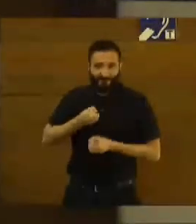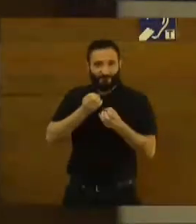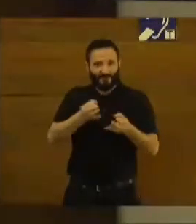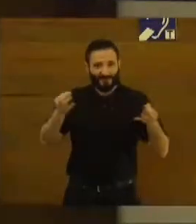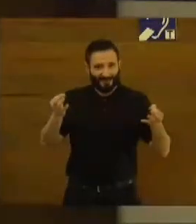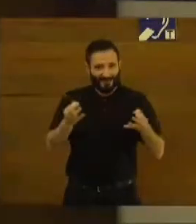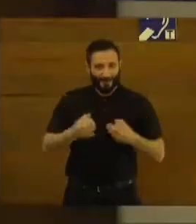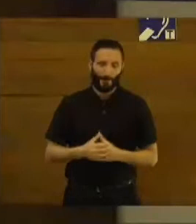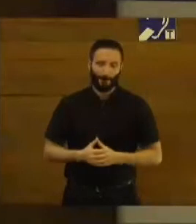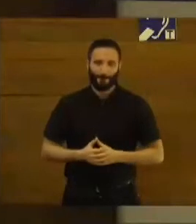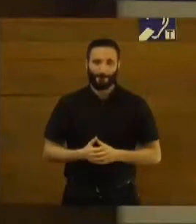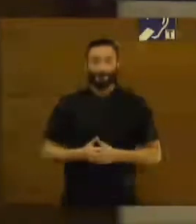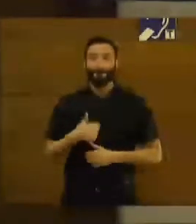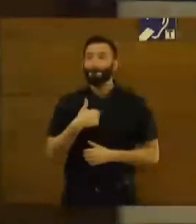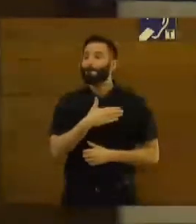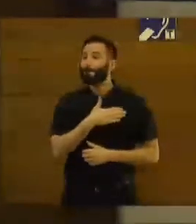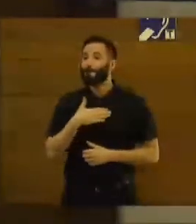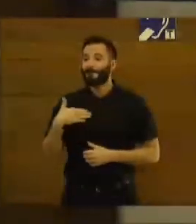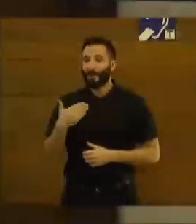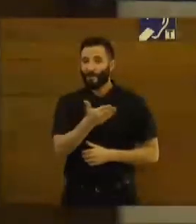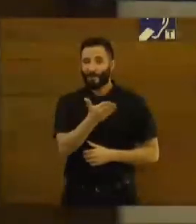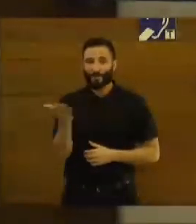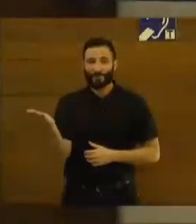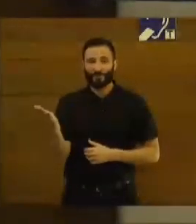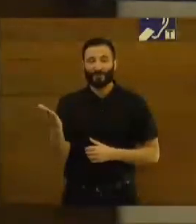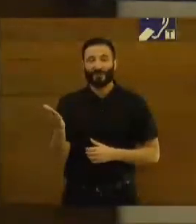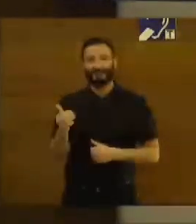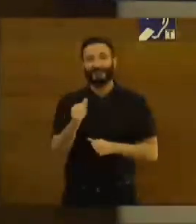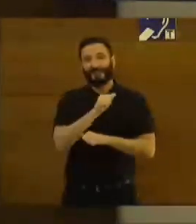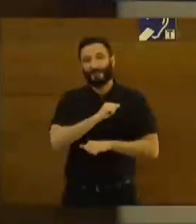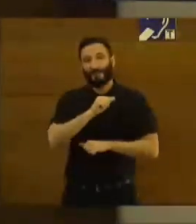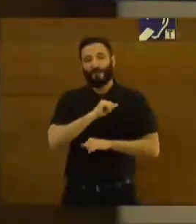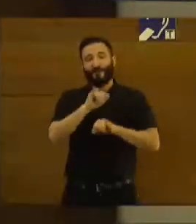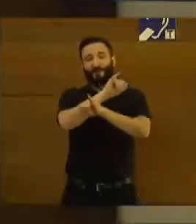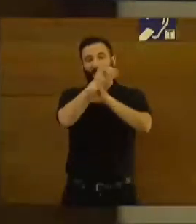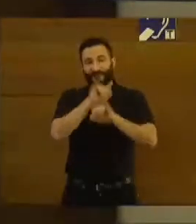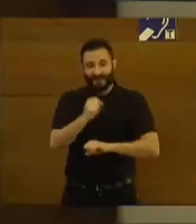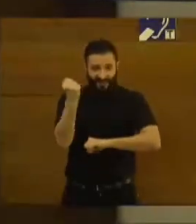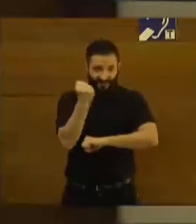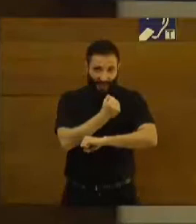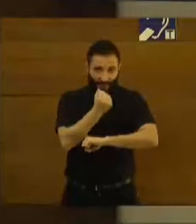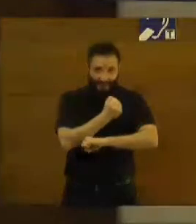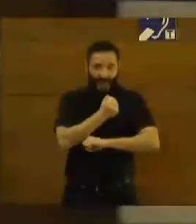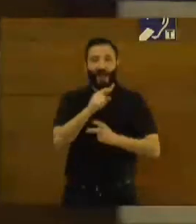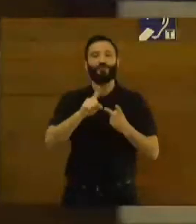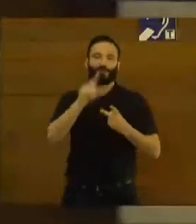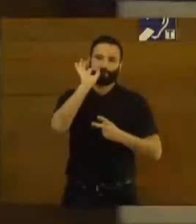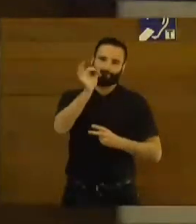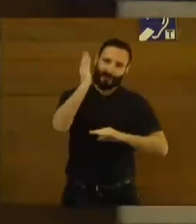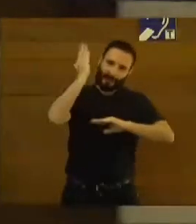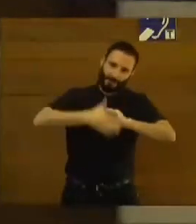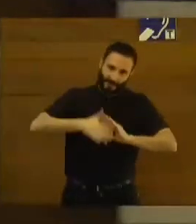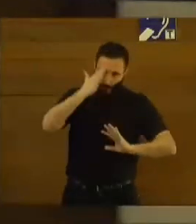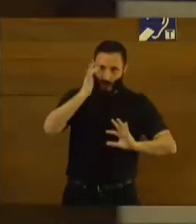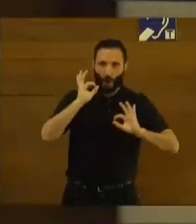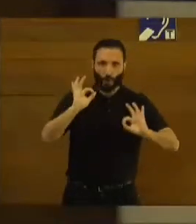desearos unas maravillosas navidades con sus limitaciones, como es